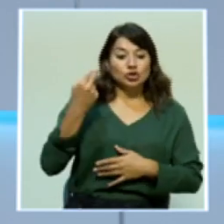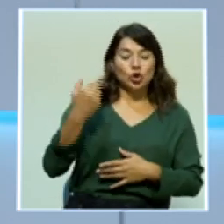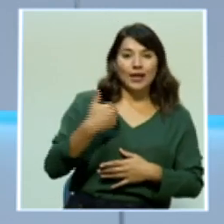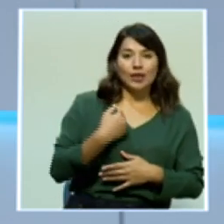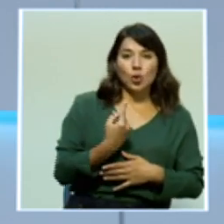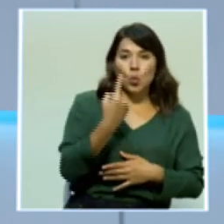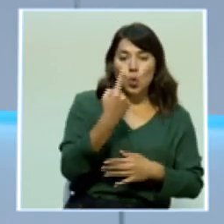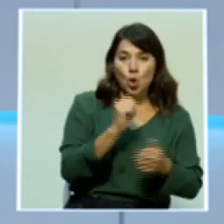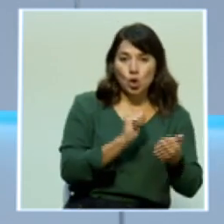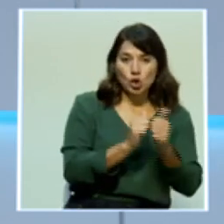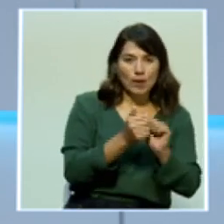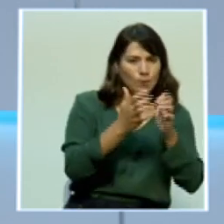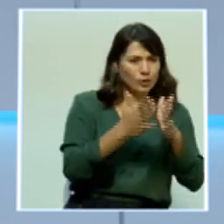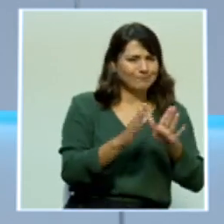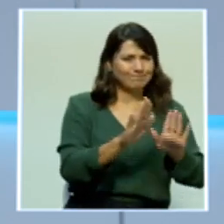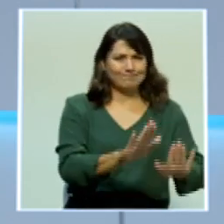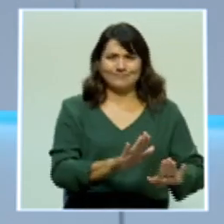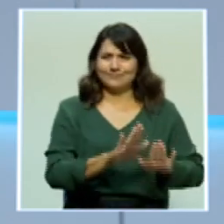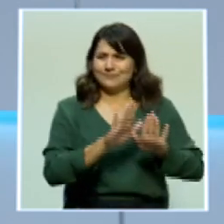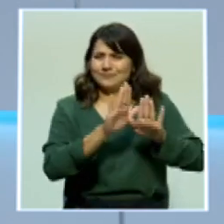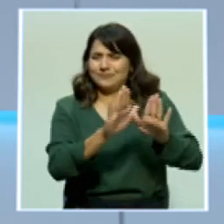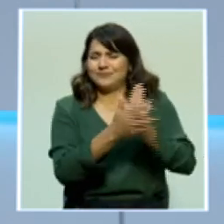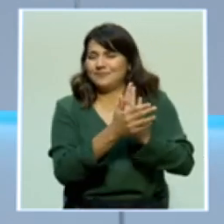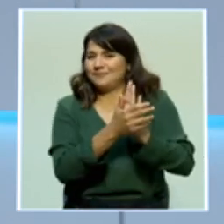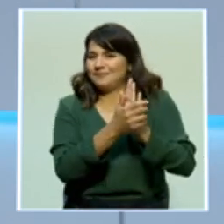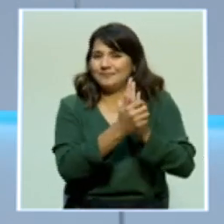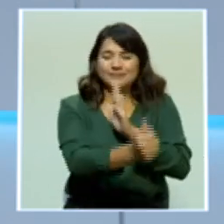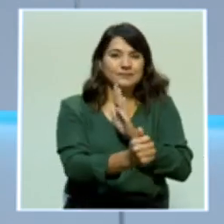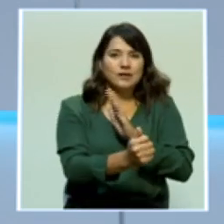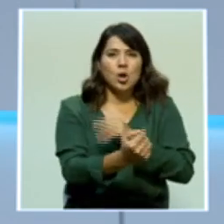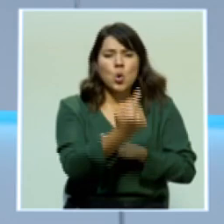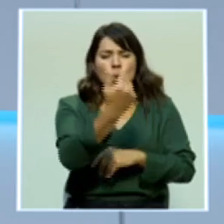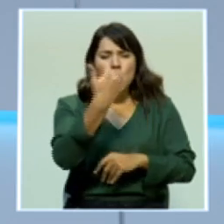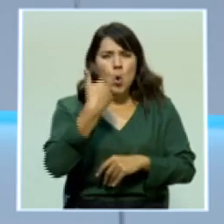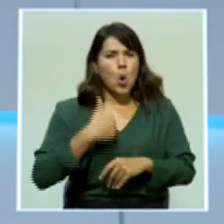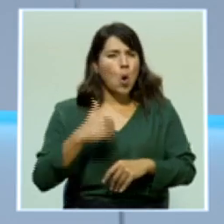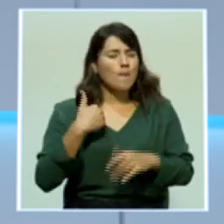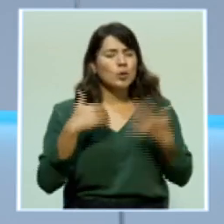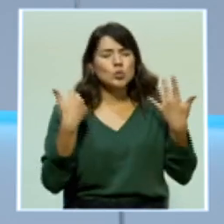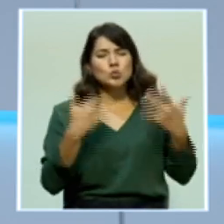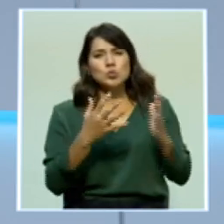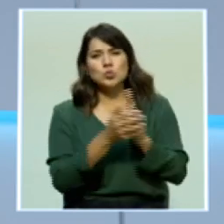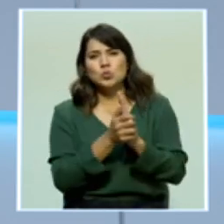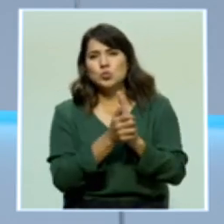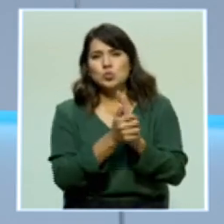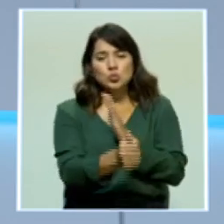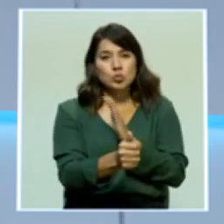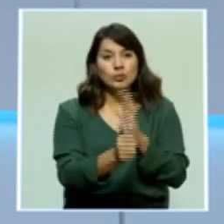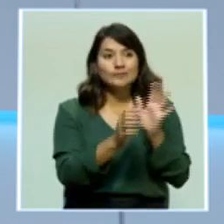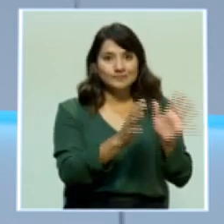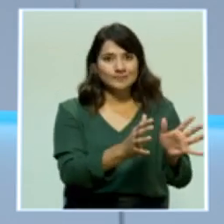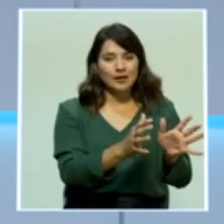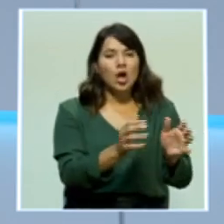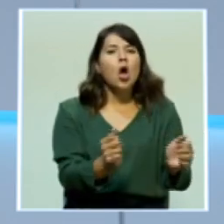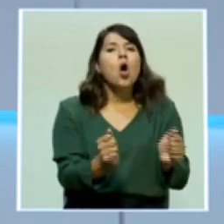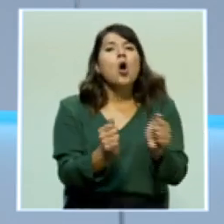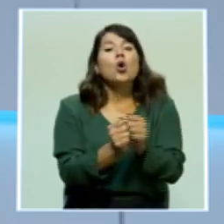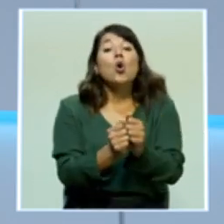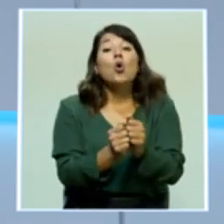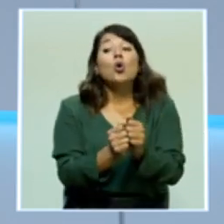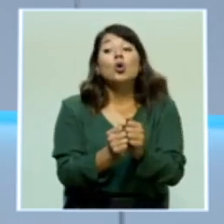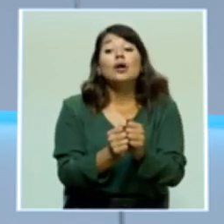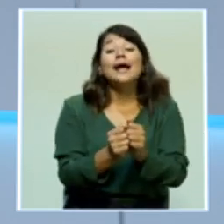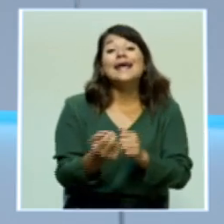excepcionalmente talentoso, un hombre excepcionalmente talentoso con una historia de un ser